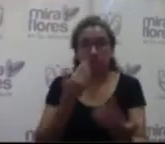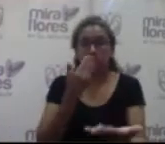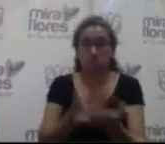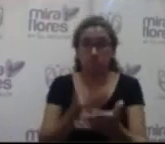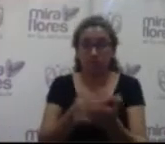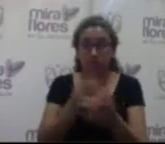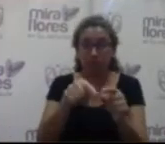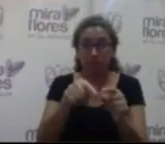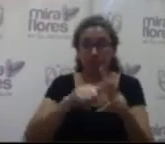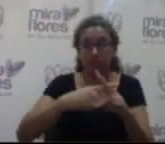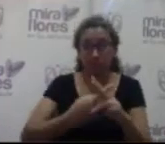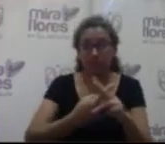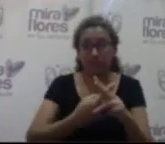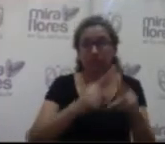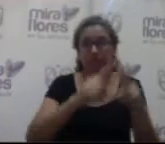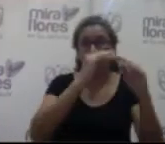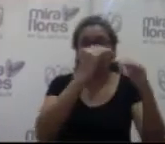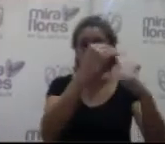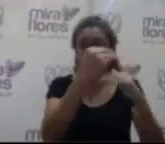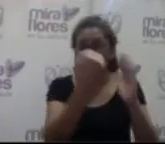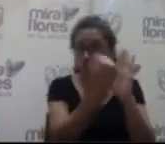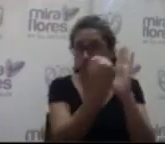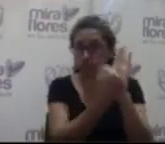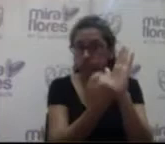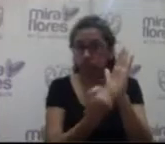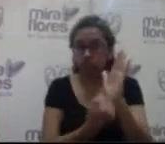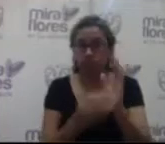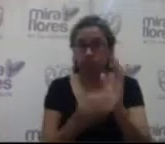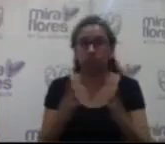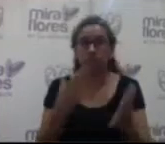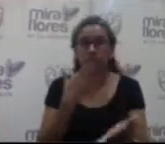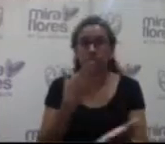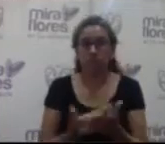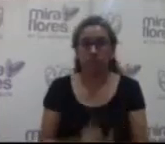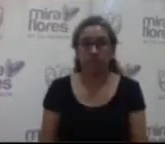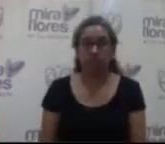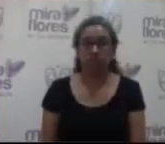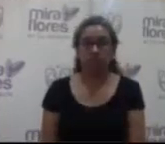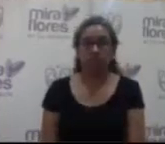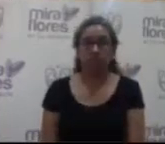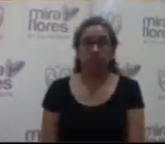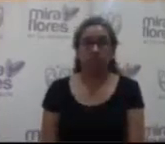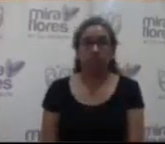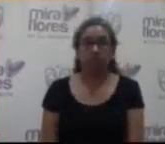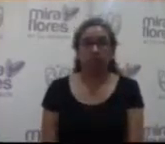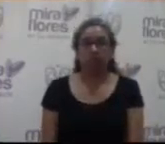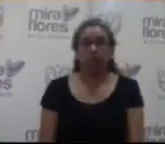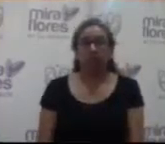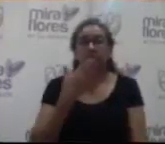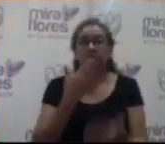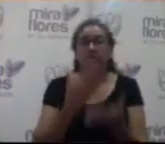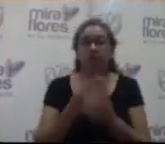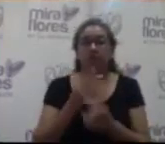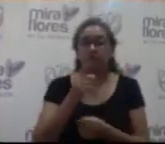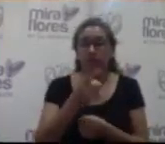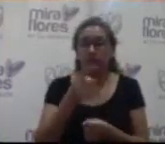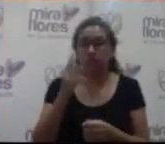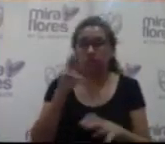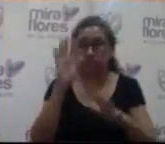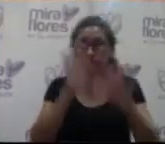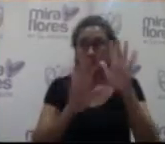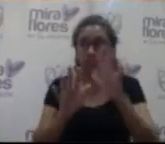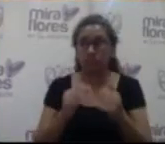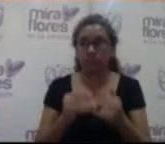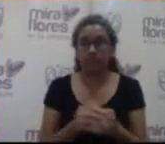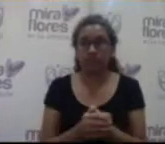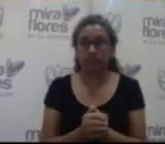en ese mismo orden de prioridad ser atendidos muchas gracias muy bien las gracias a usted por su intervención ofrezco el uso de